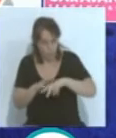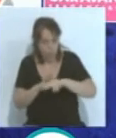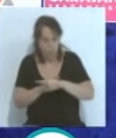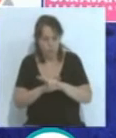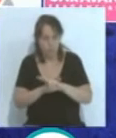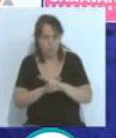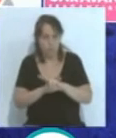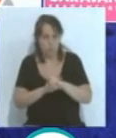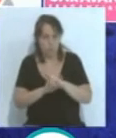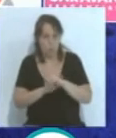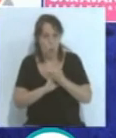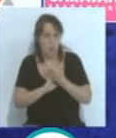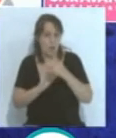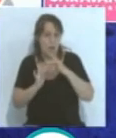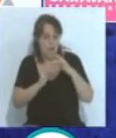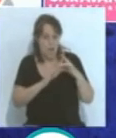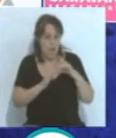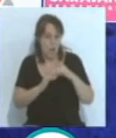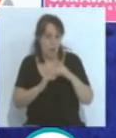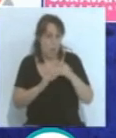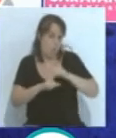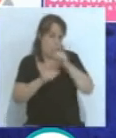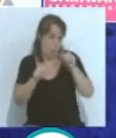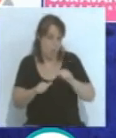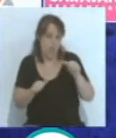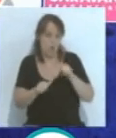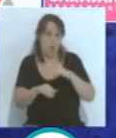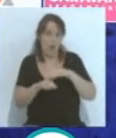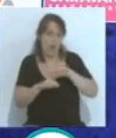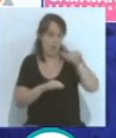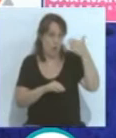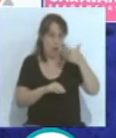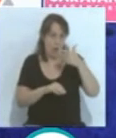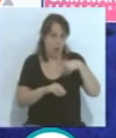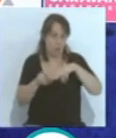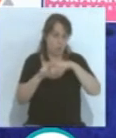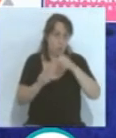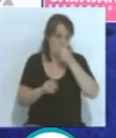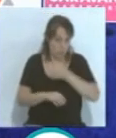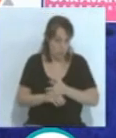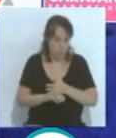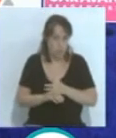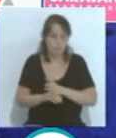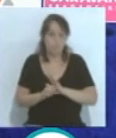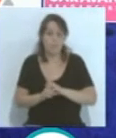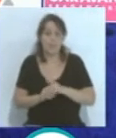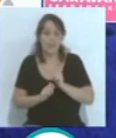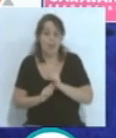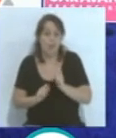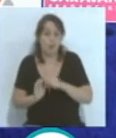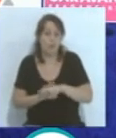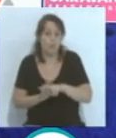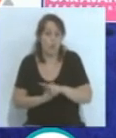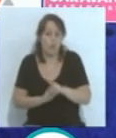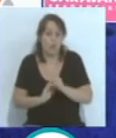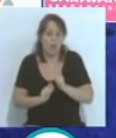que ha sido un buen embajador del fútbol español hacia el exterior, que le ha dado un vigor y